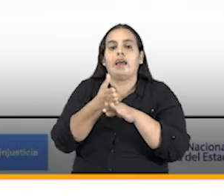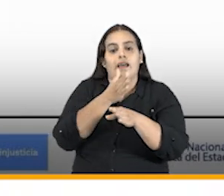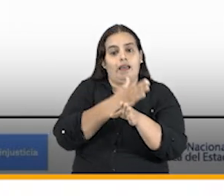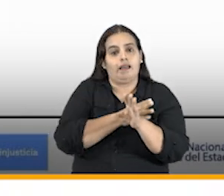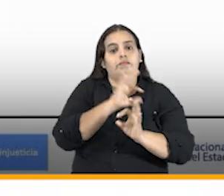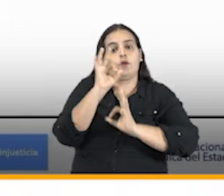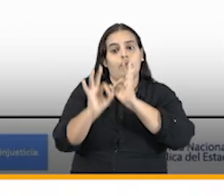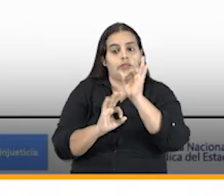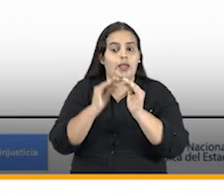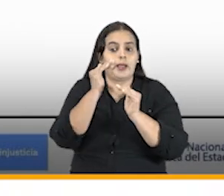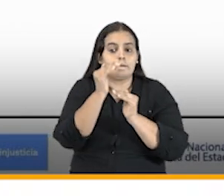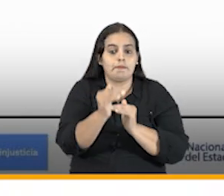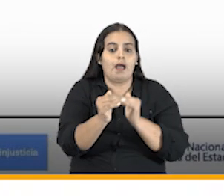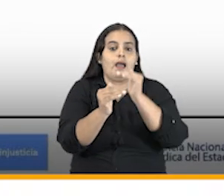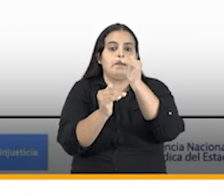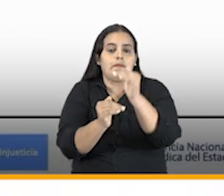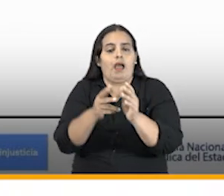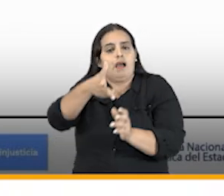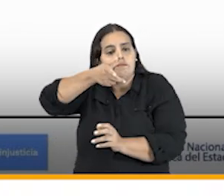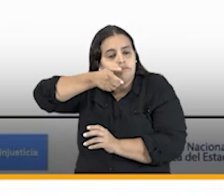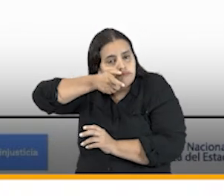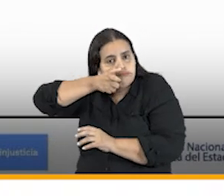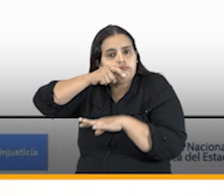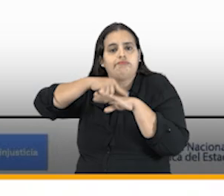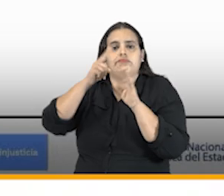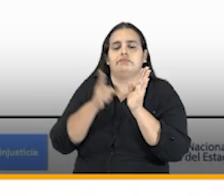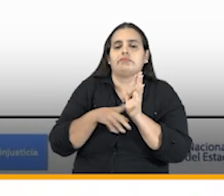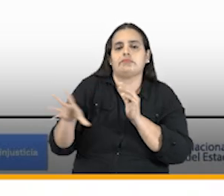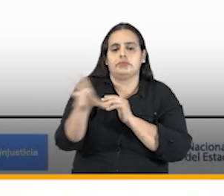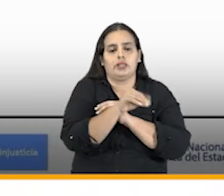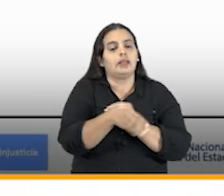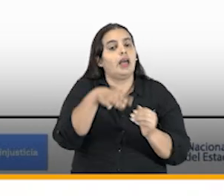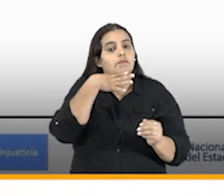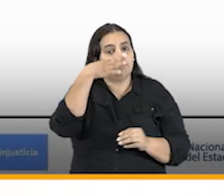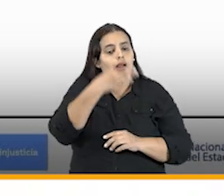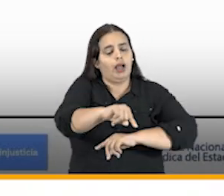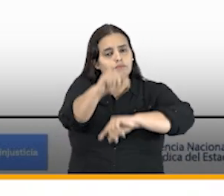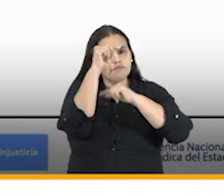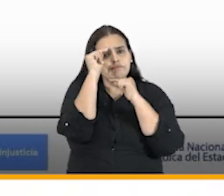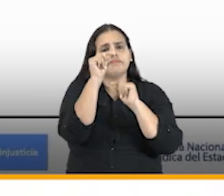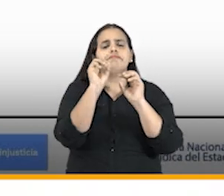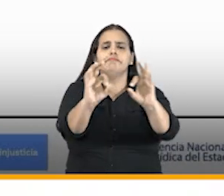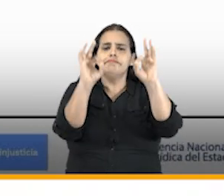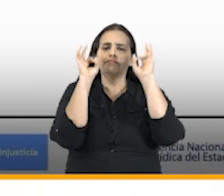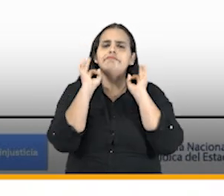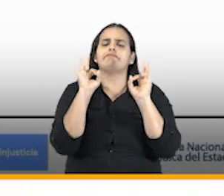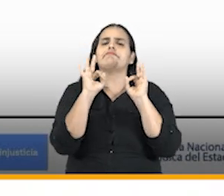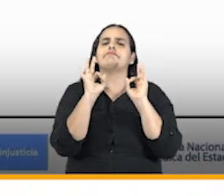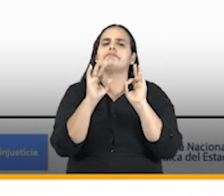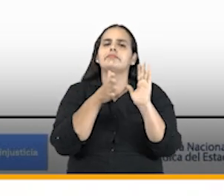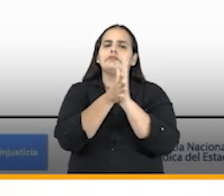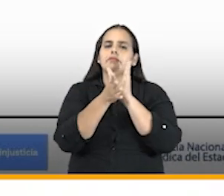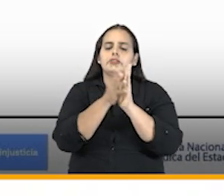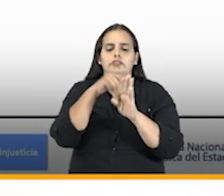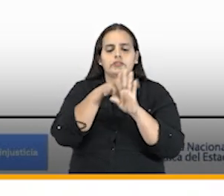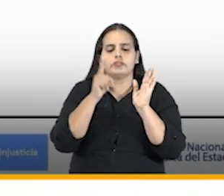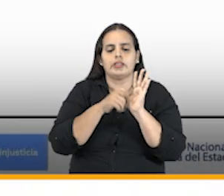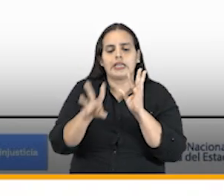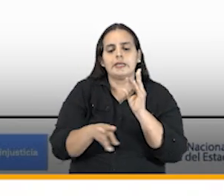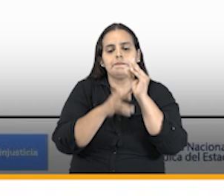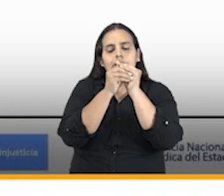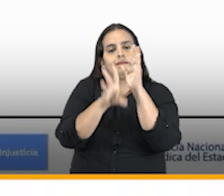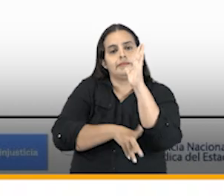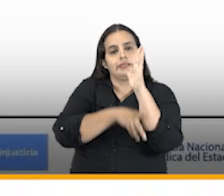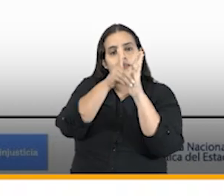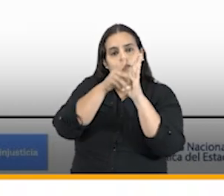protocolos que tenemos auditorías y demás por lo tanto garantiza la calidad de la información y simultáneamente pues